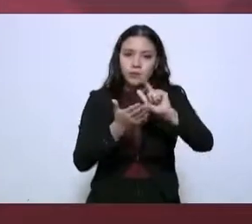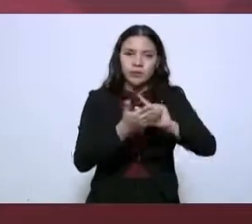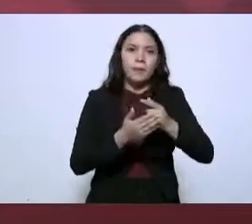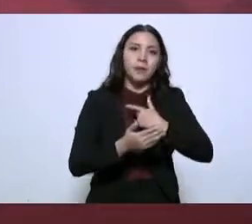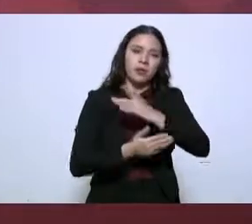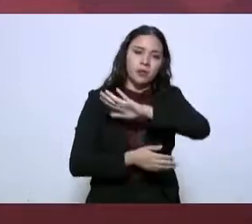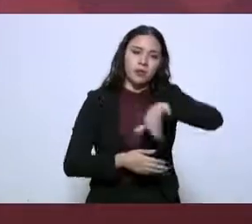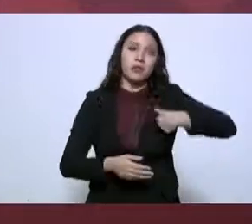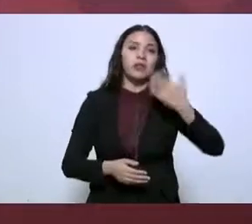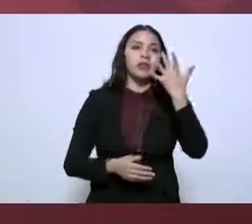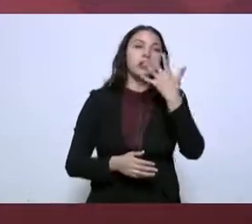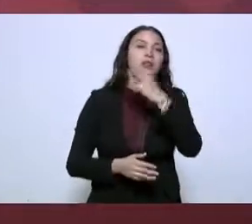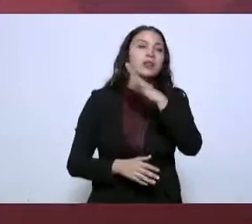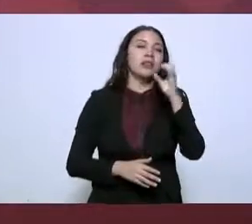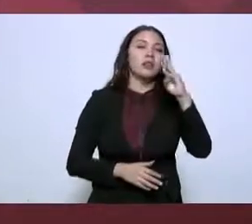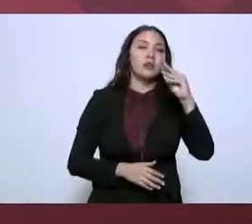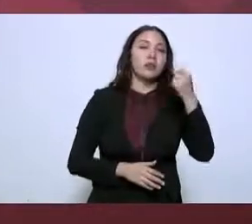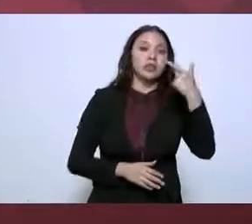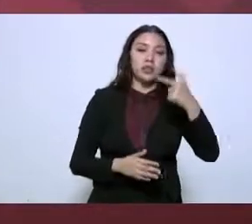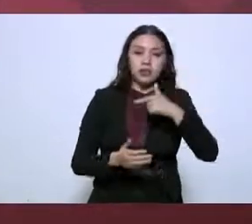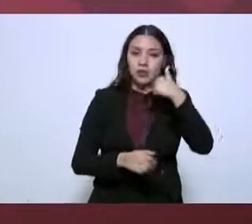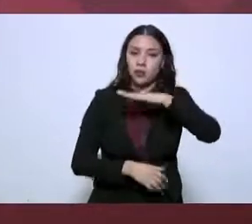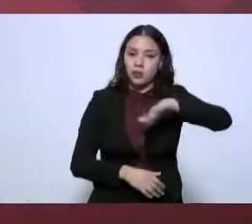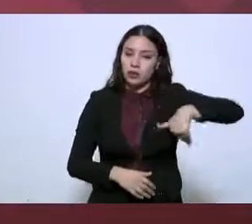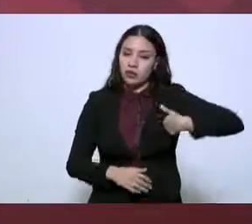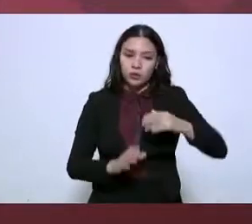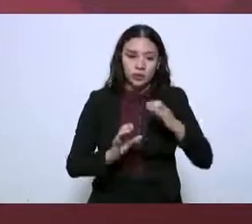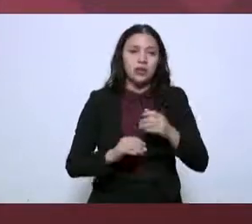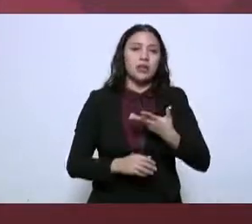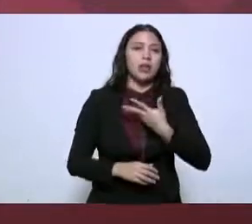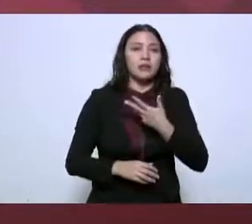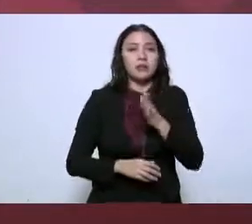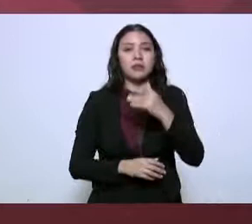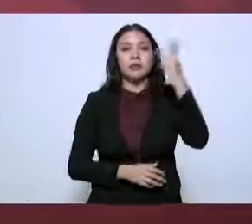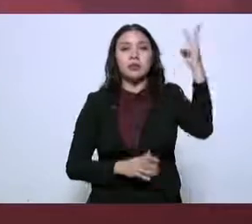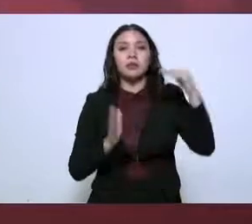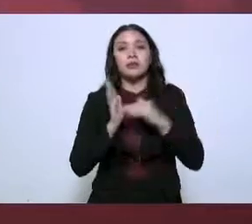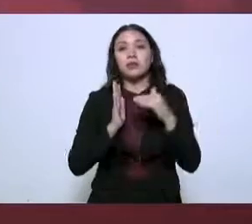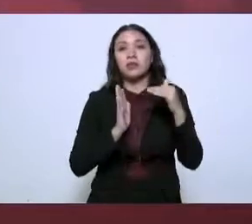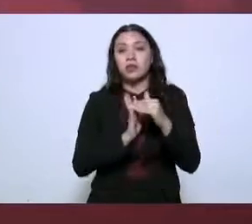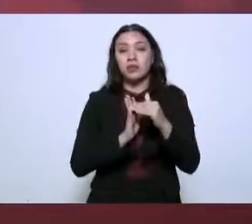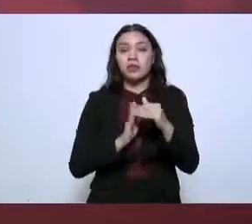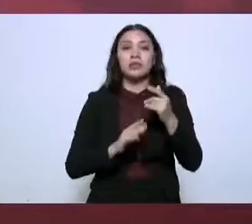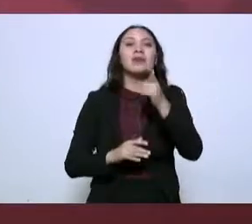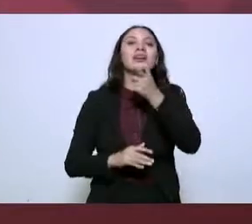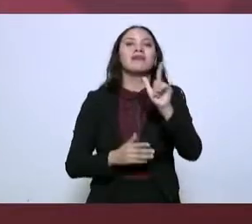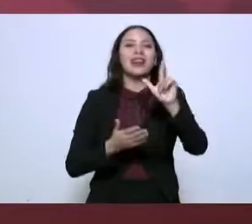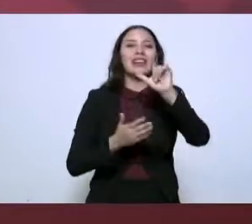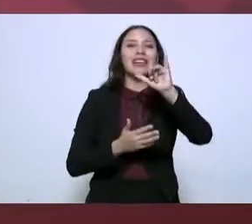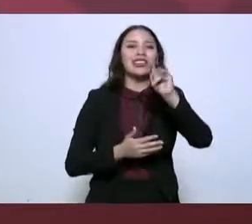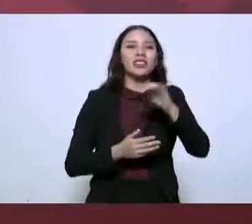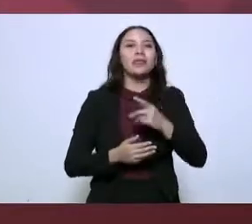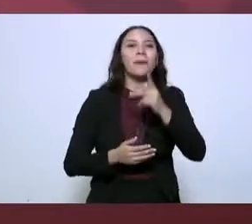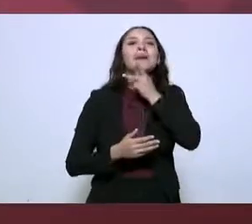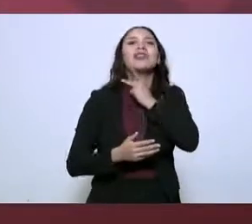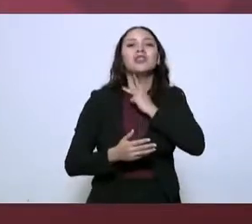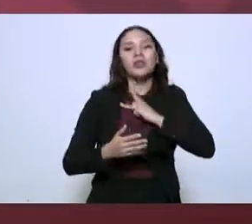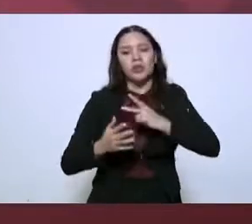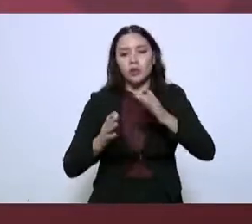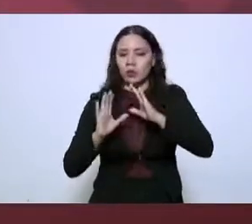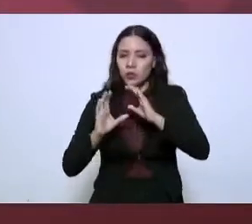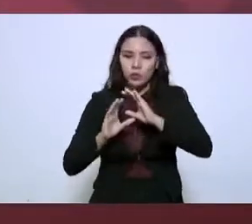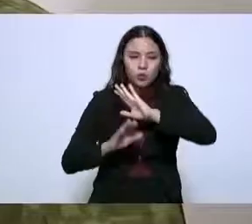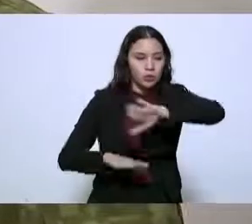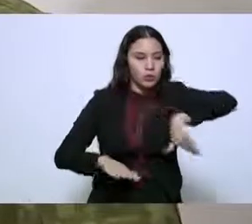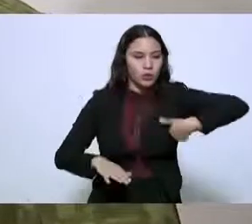tomas clandestinas. Se han asegurado casi tres millones de litros de combustible, se han